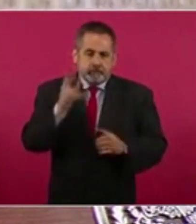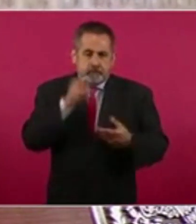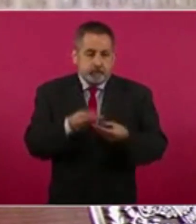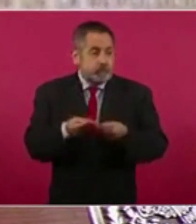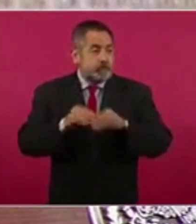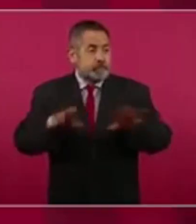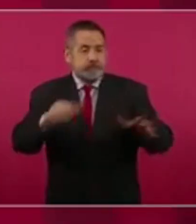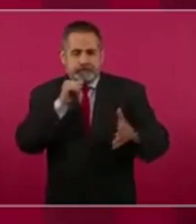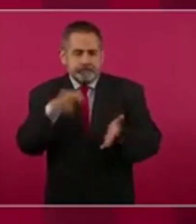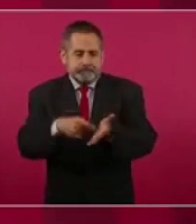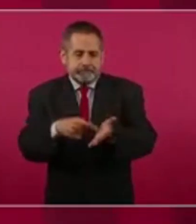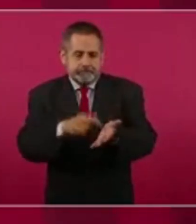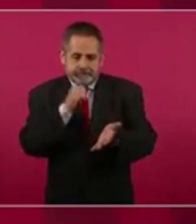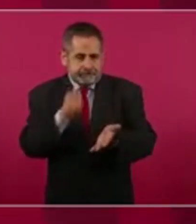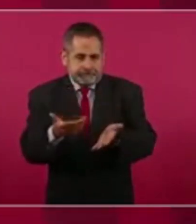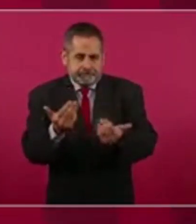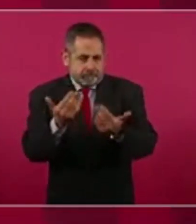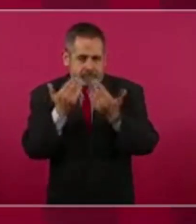conocer los datos.